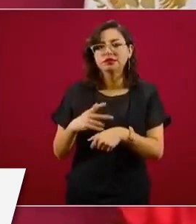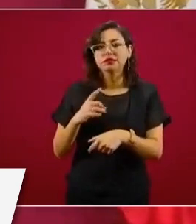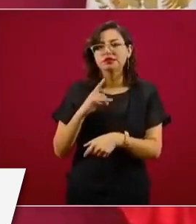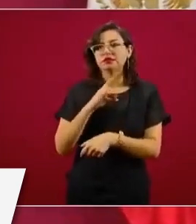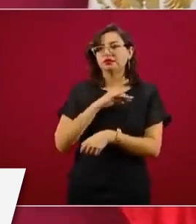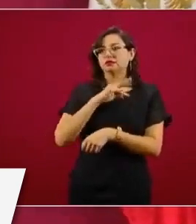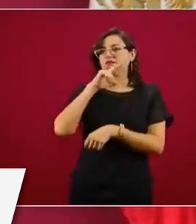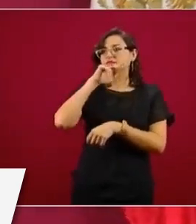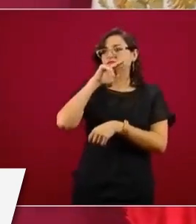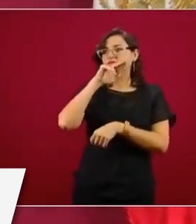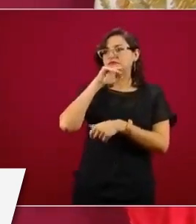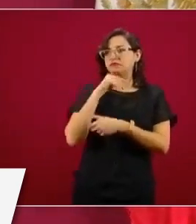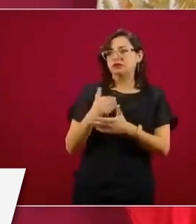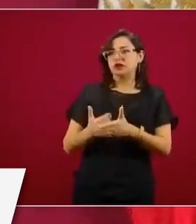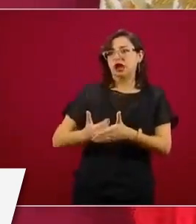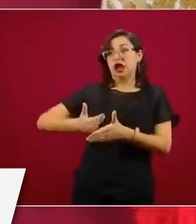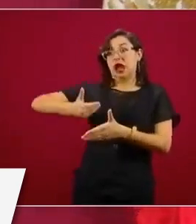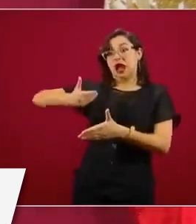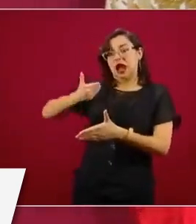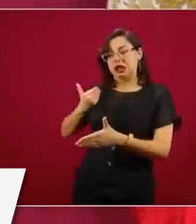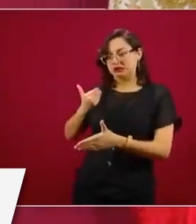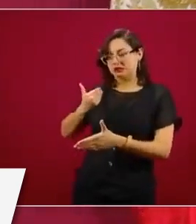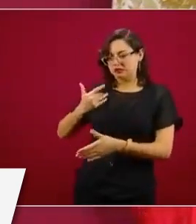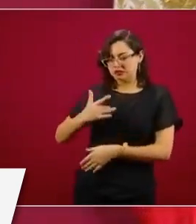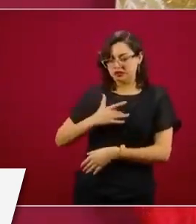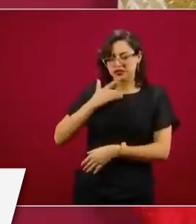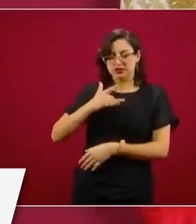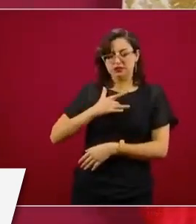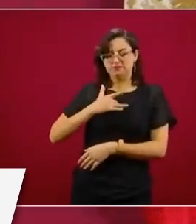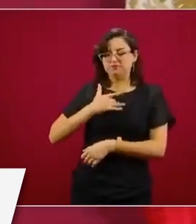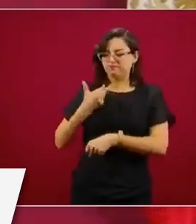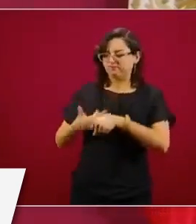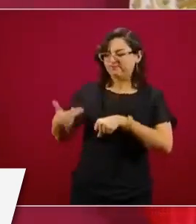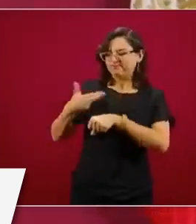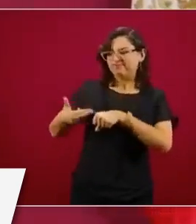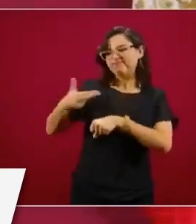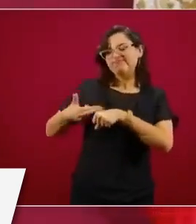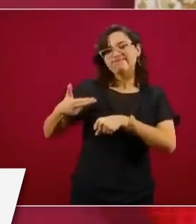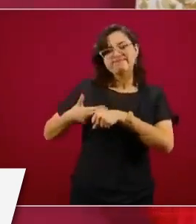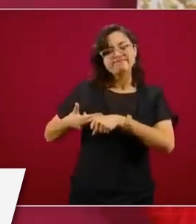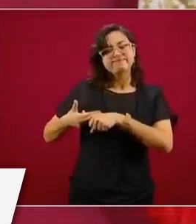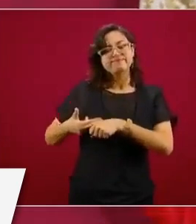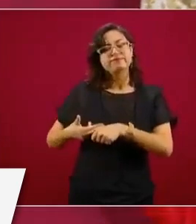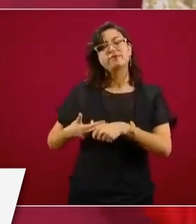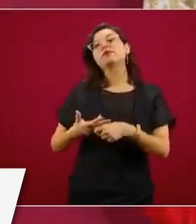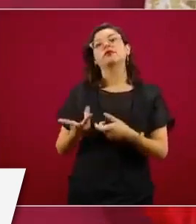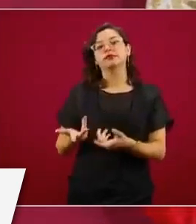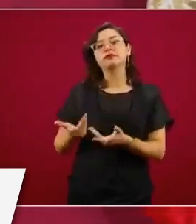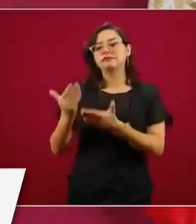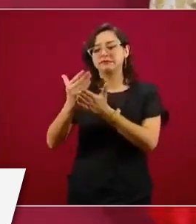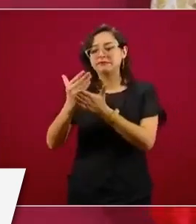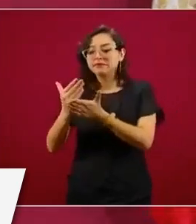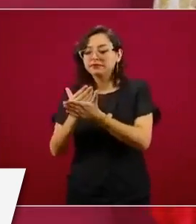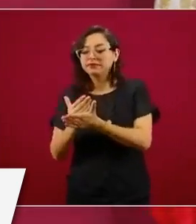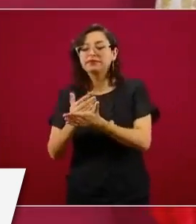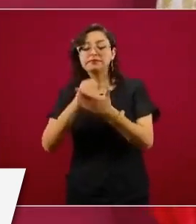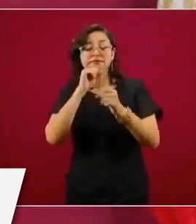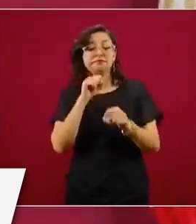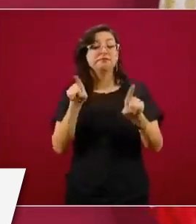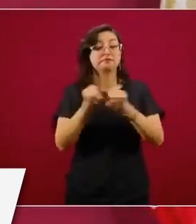con las medidas que se tomaron, lo que está haciendo la gente, que no voy a dejar de